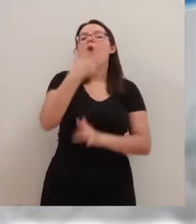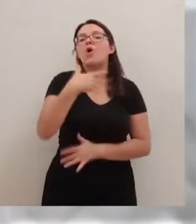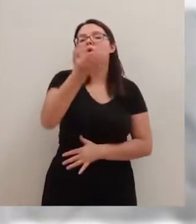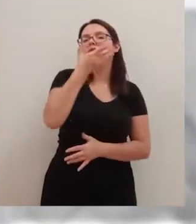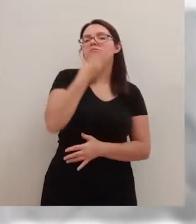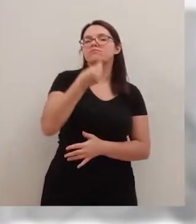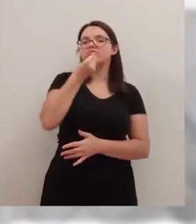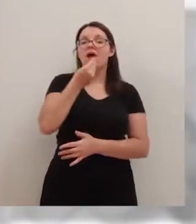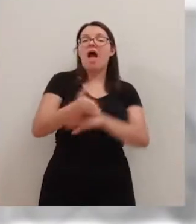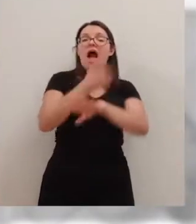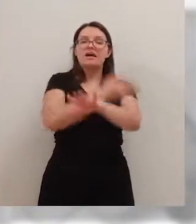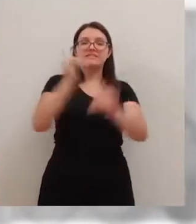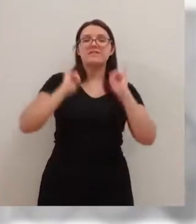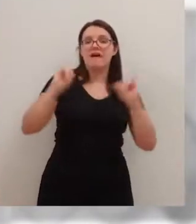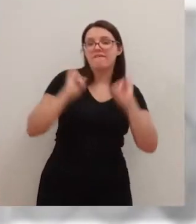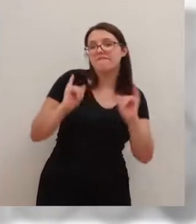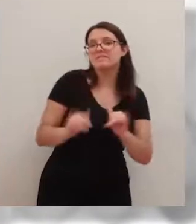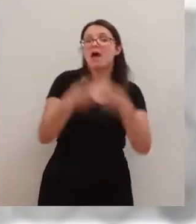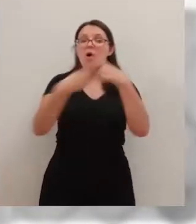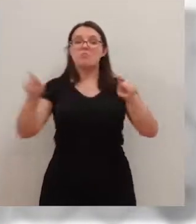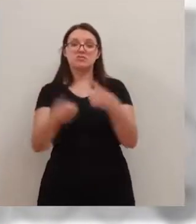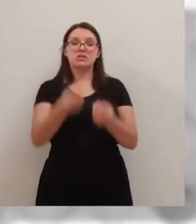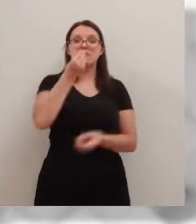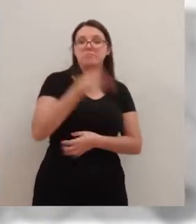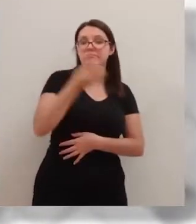Antes disfrutaron de la música y el buen ambiente.